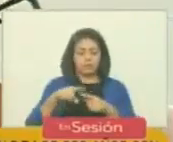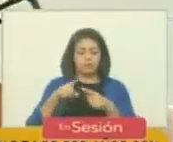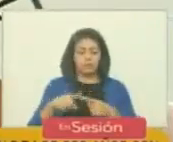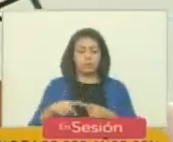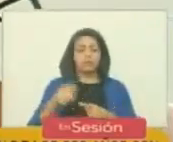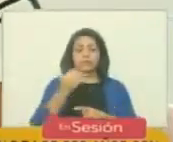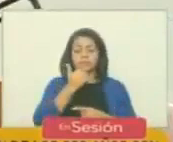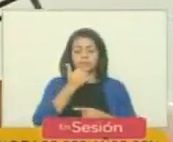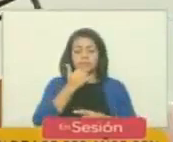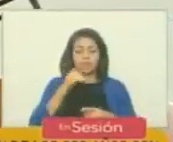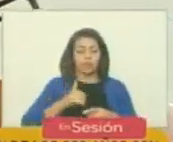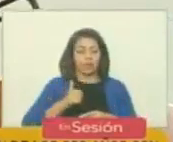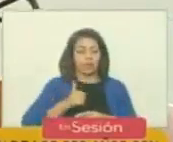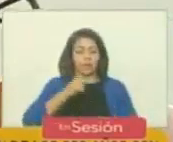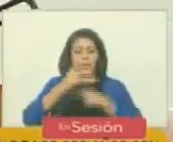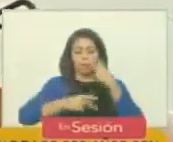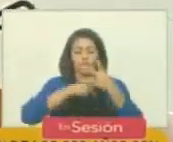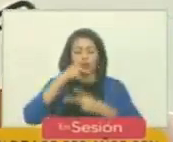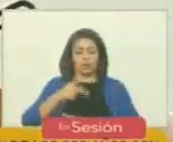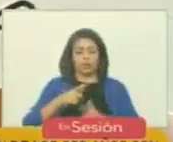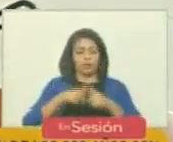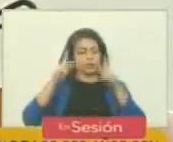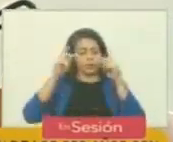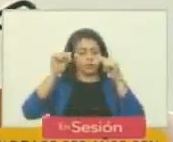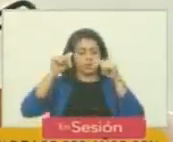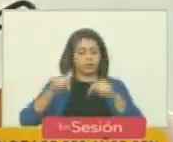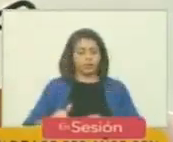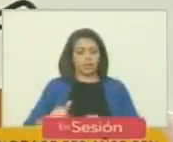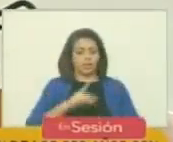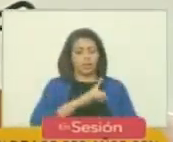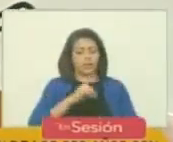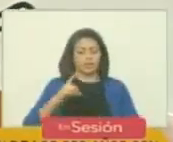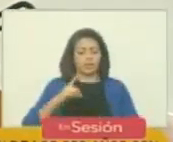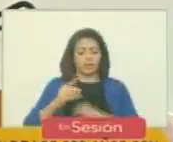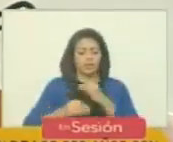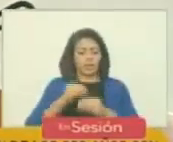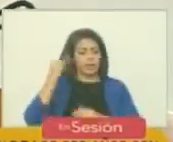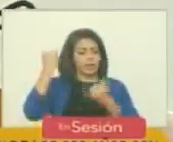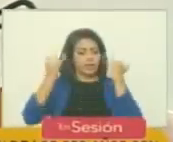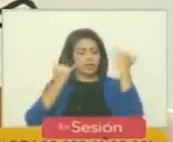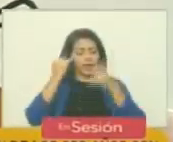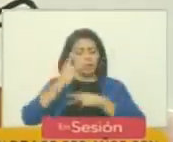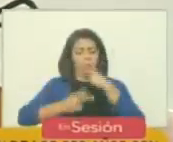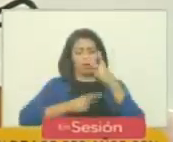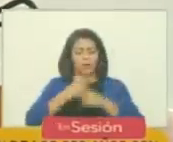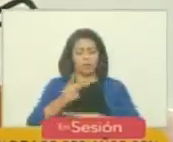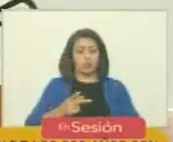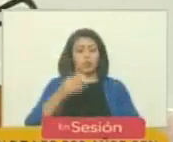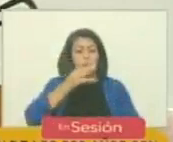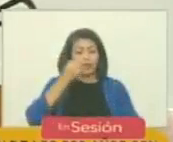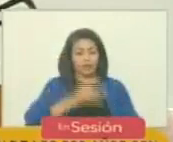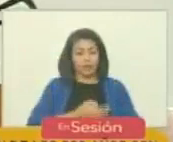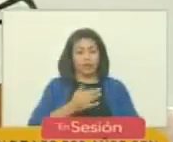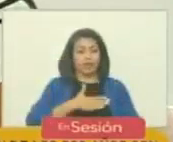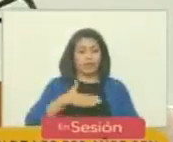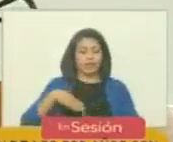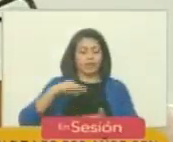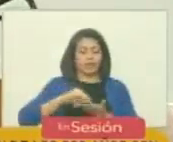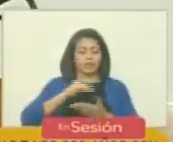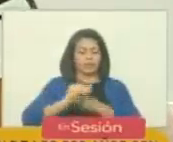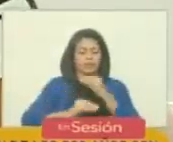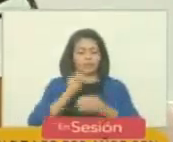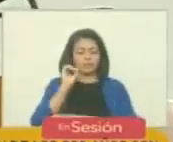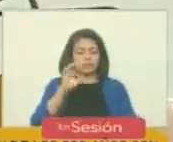cerca como cualquier político profesional de hoy de ser un idealista político puro. Intentó establecer